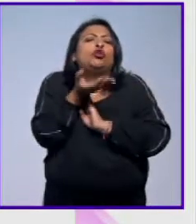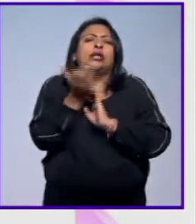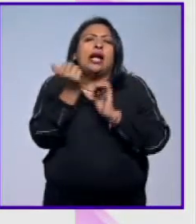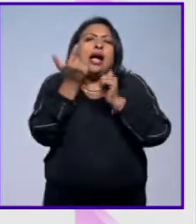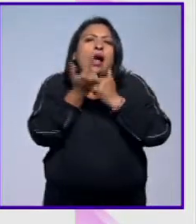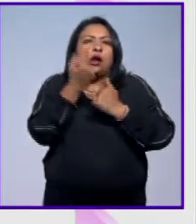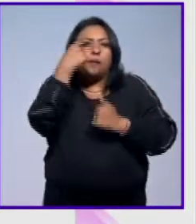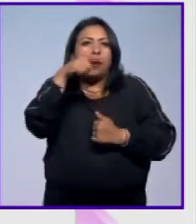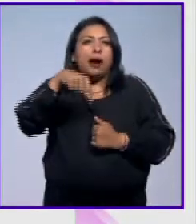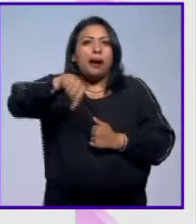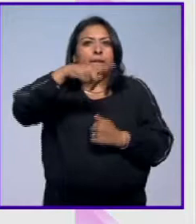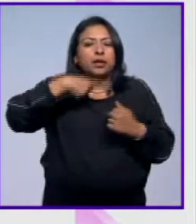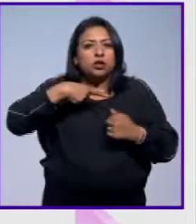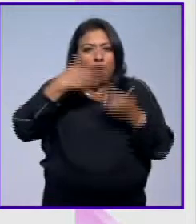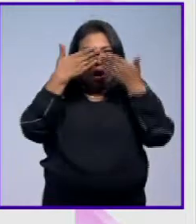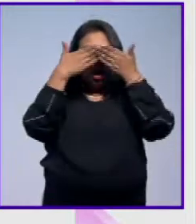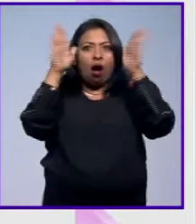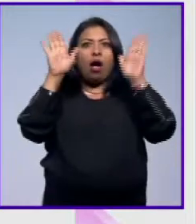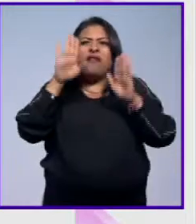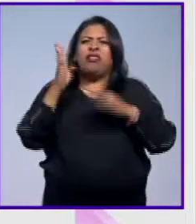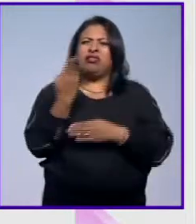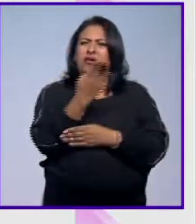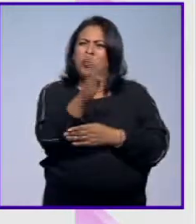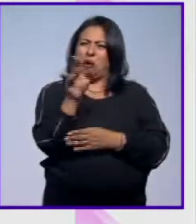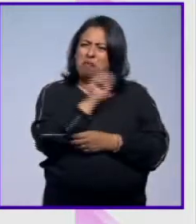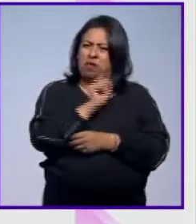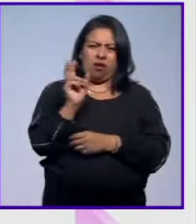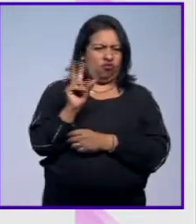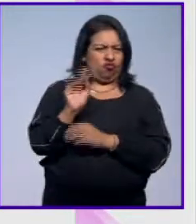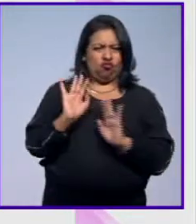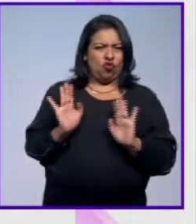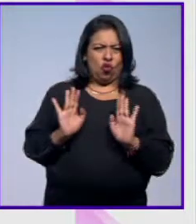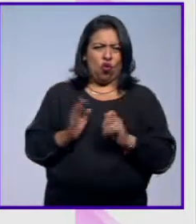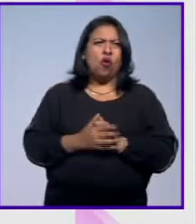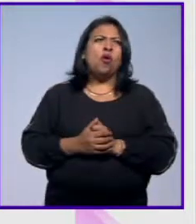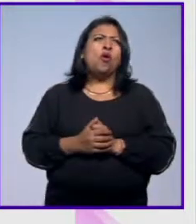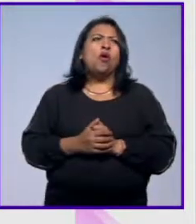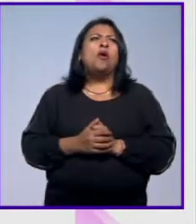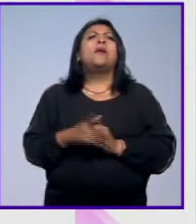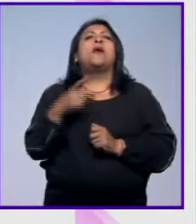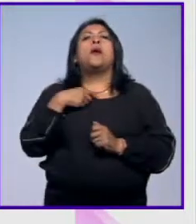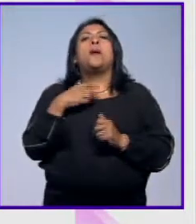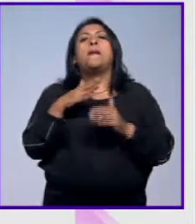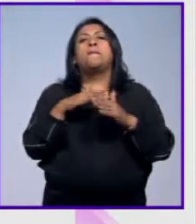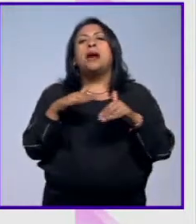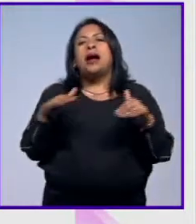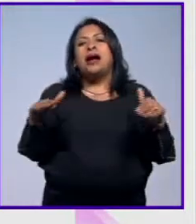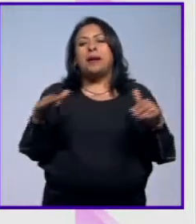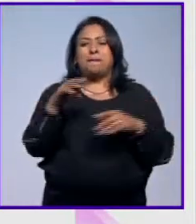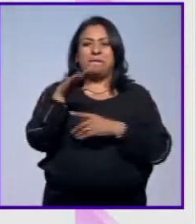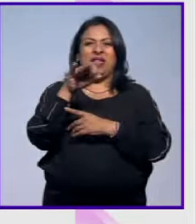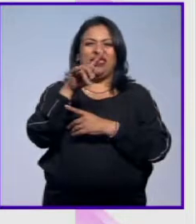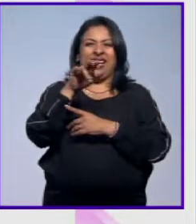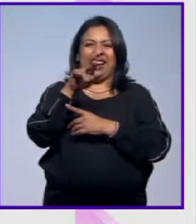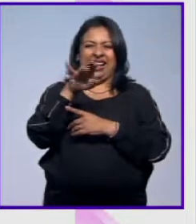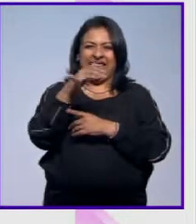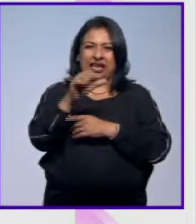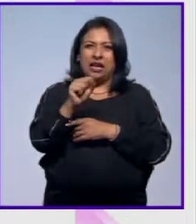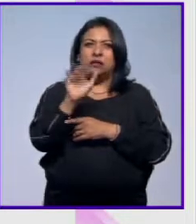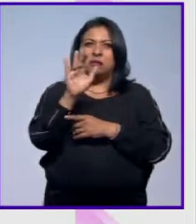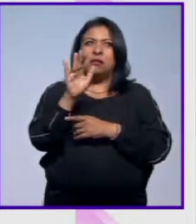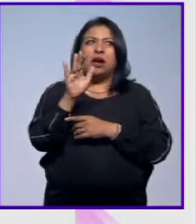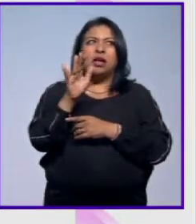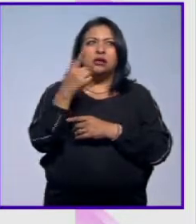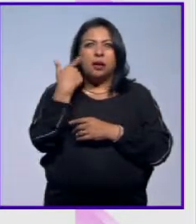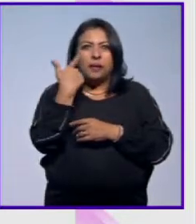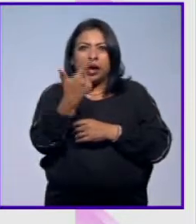consentizar a la gente que a veces ponele los tiburones, no son malos, que al mar de mantas, igual las mantarreas que no es como que te vayan a ver